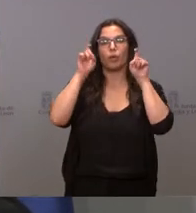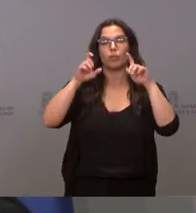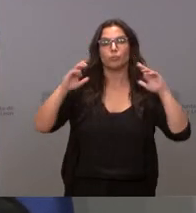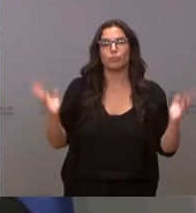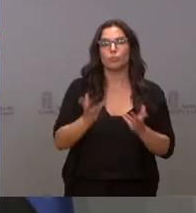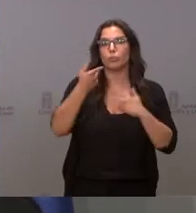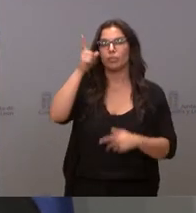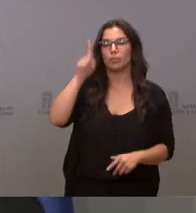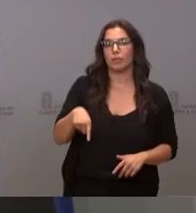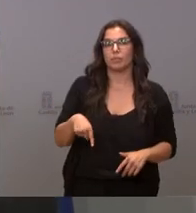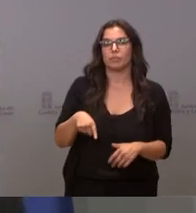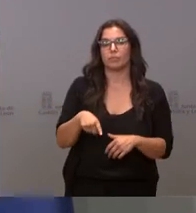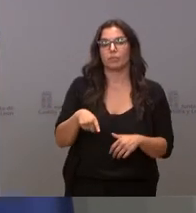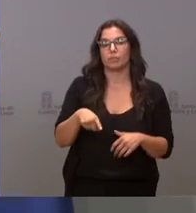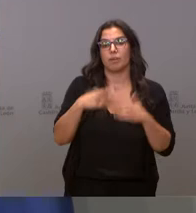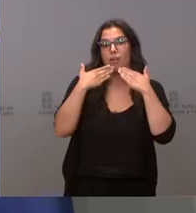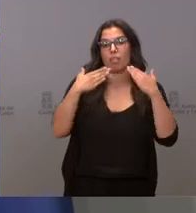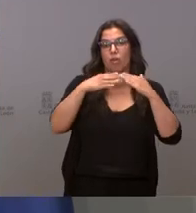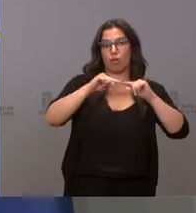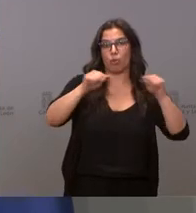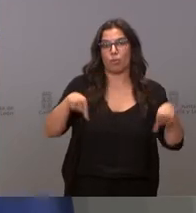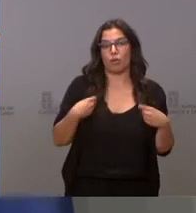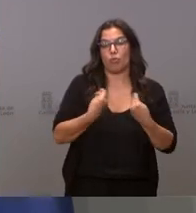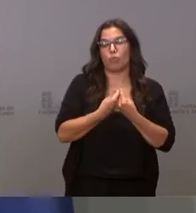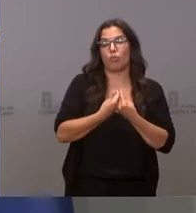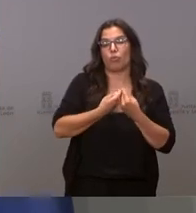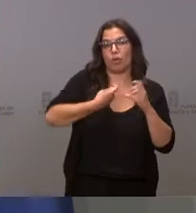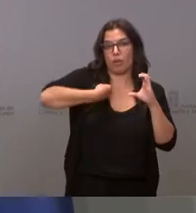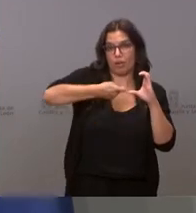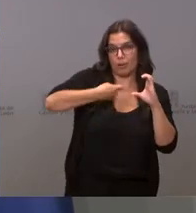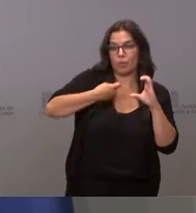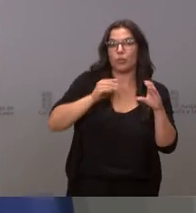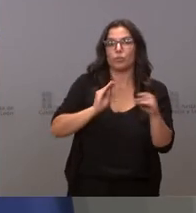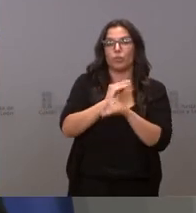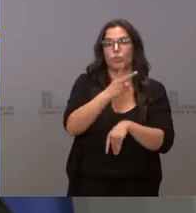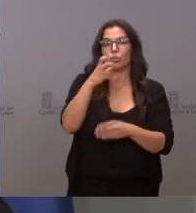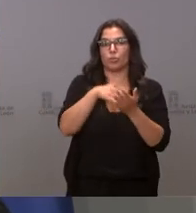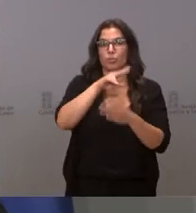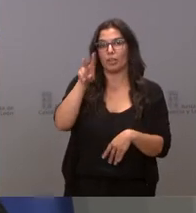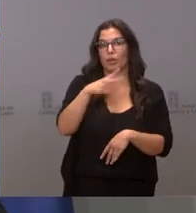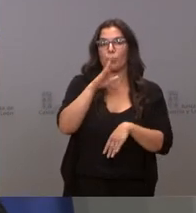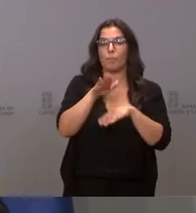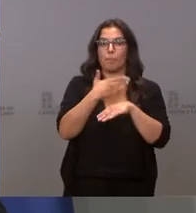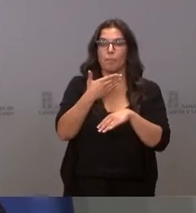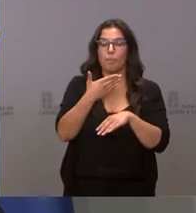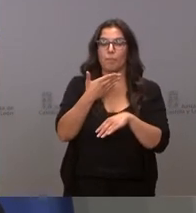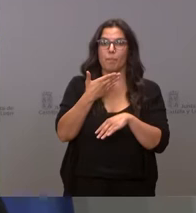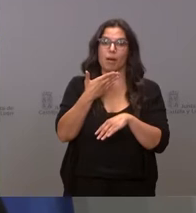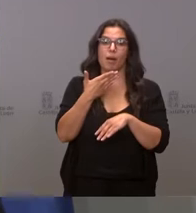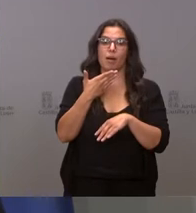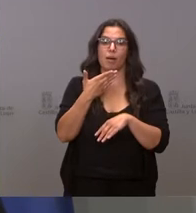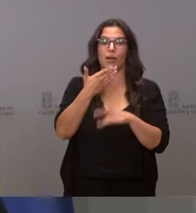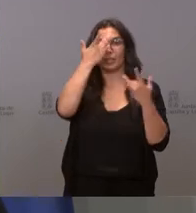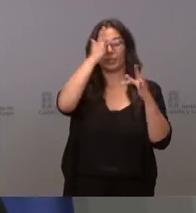también a través de un convenio con las cámaras de comercio con una subvención de 200.000 euros para la toma de